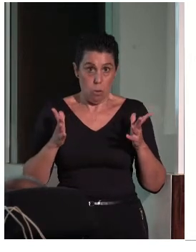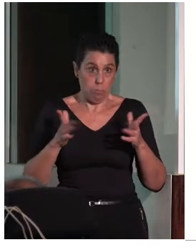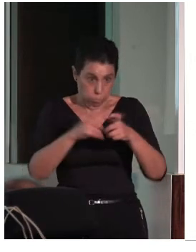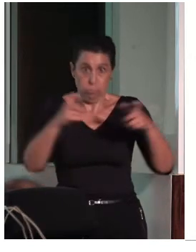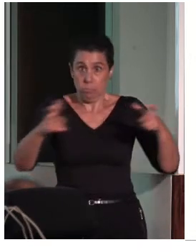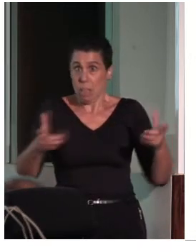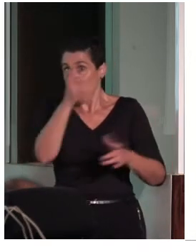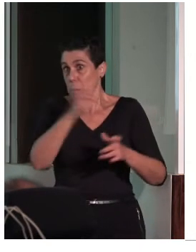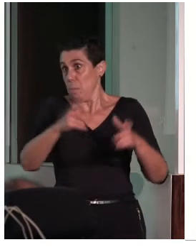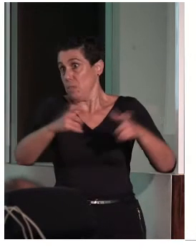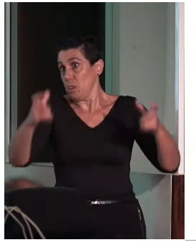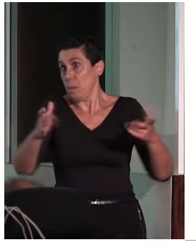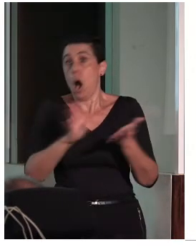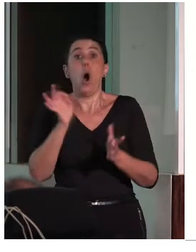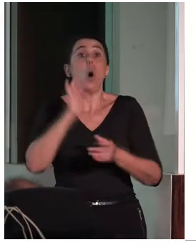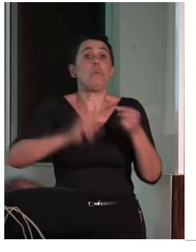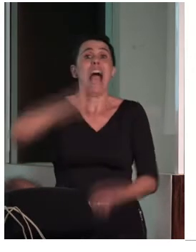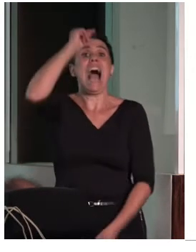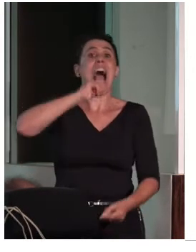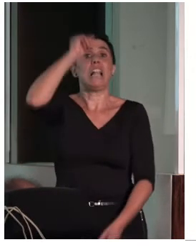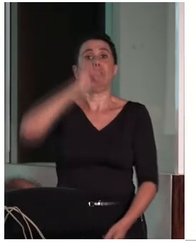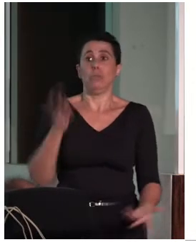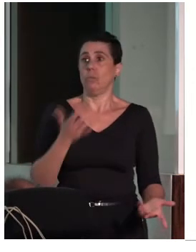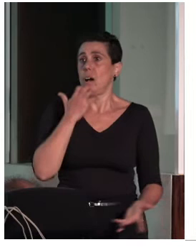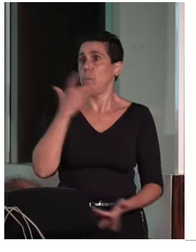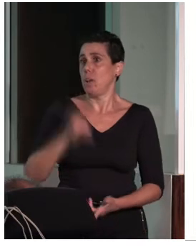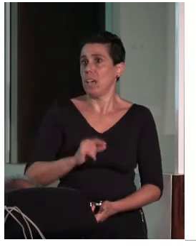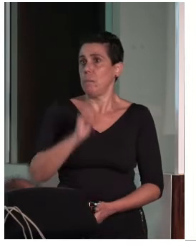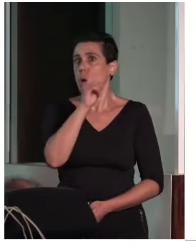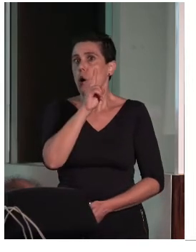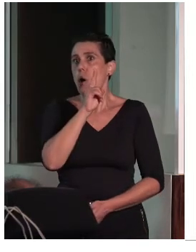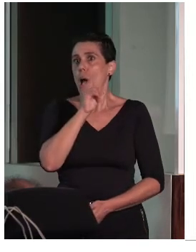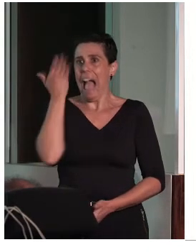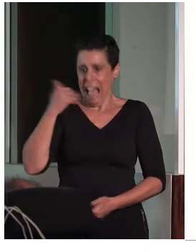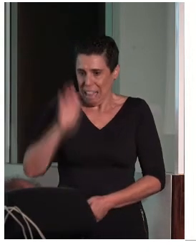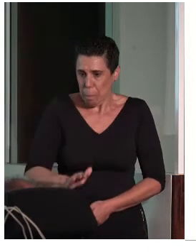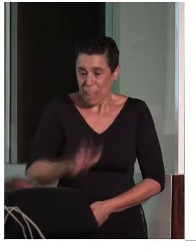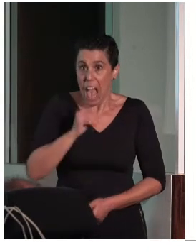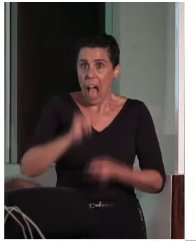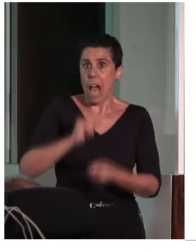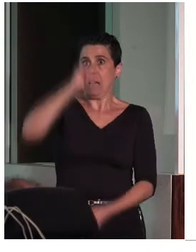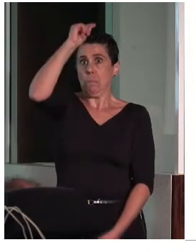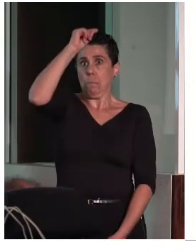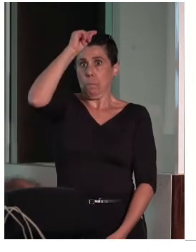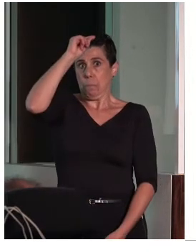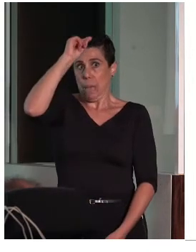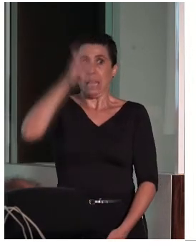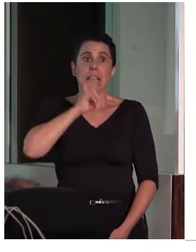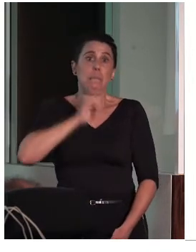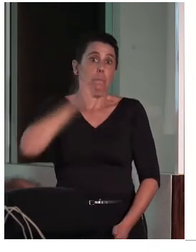cuando una persona tiene 1,90 y luego está en una isla rueda, pues las dimensiones son bastante más grandes de las que se habían pensado